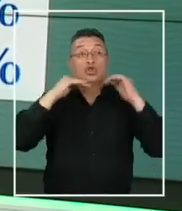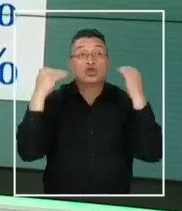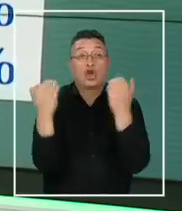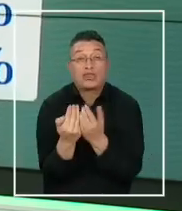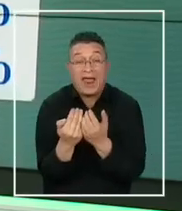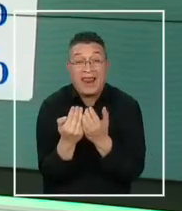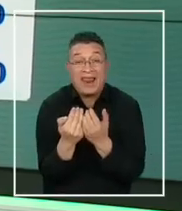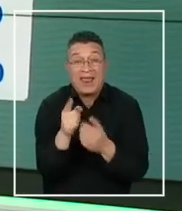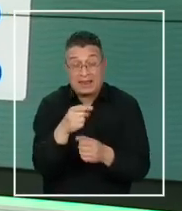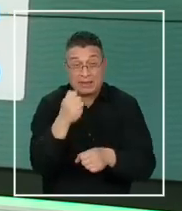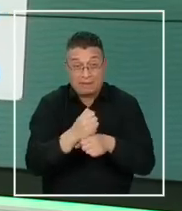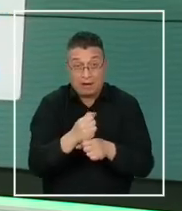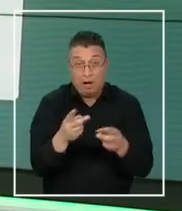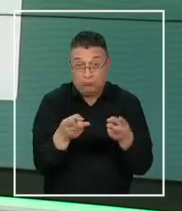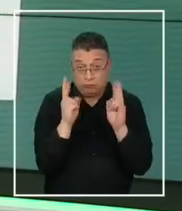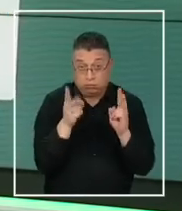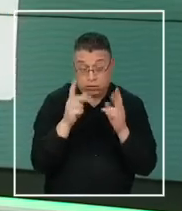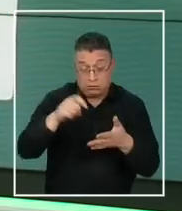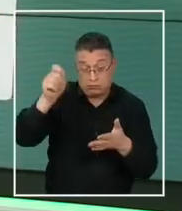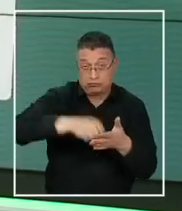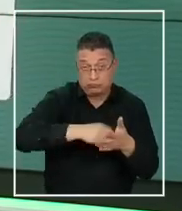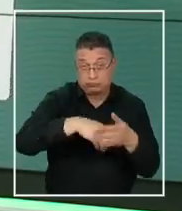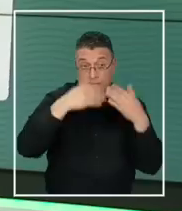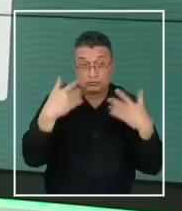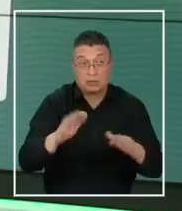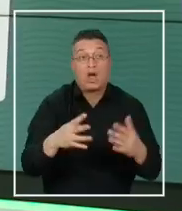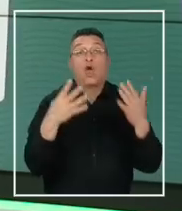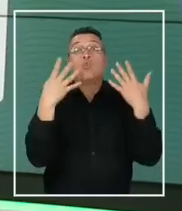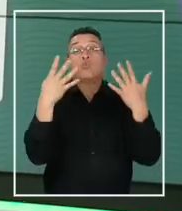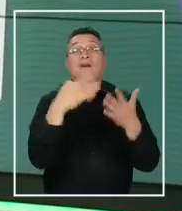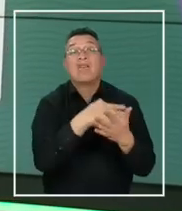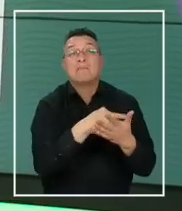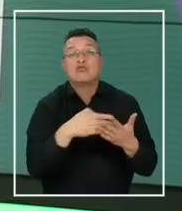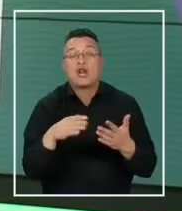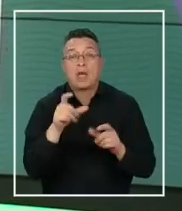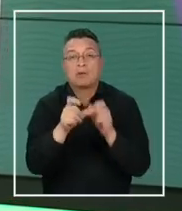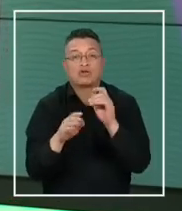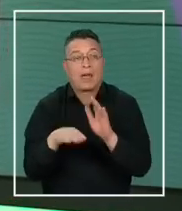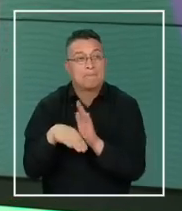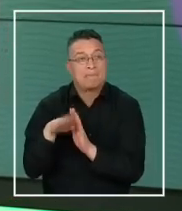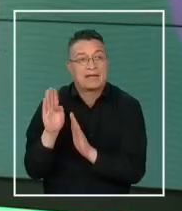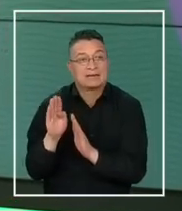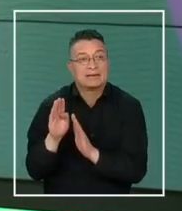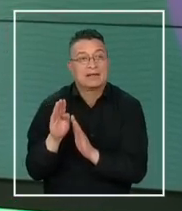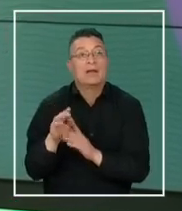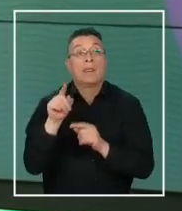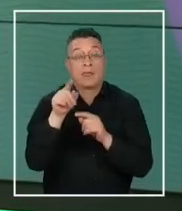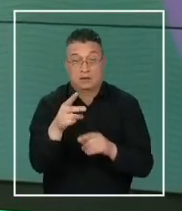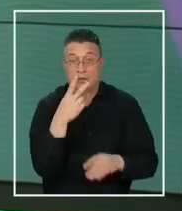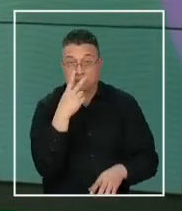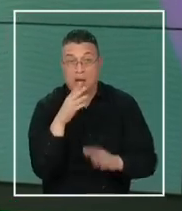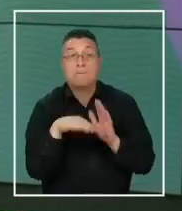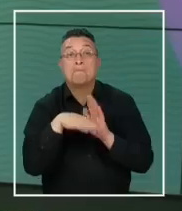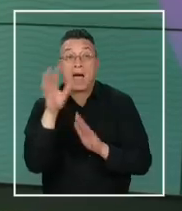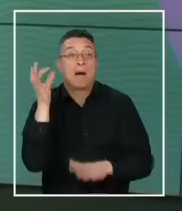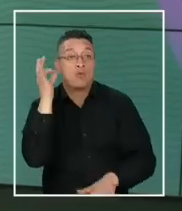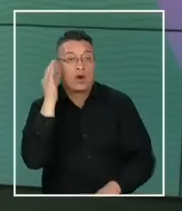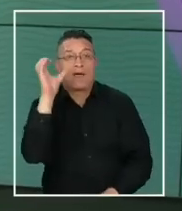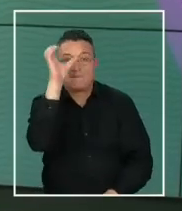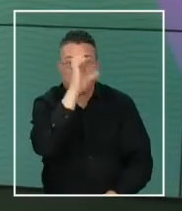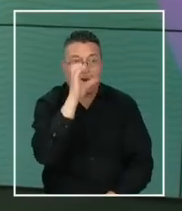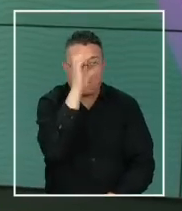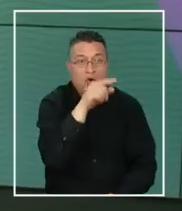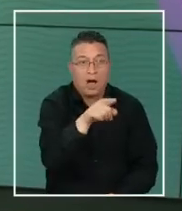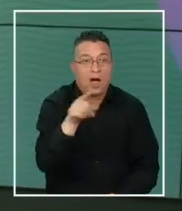personas en edad de trabajar, que estén trabajando efectivamente poco más de 9 millones de personas. Y aquí se refleja también que más mujeres están saliendo a buscar